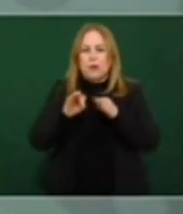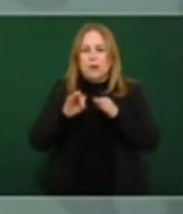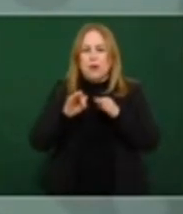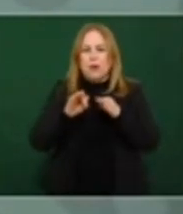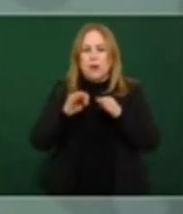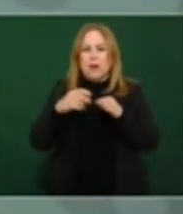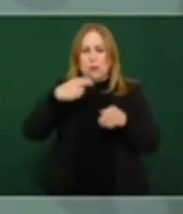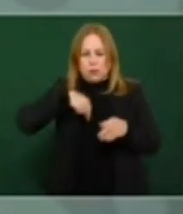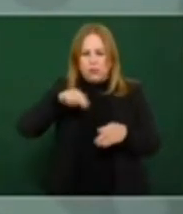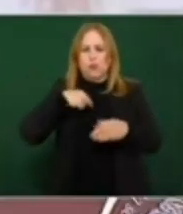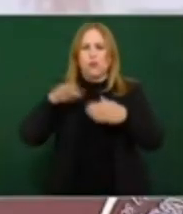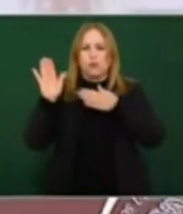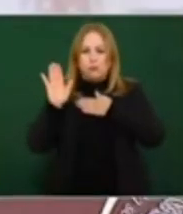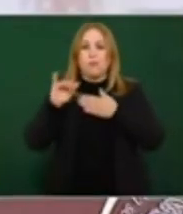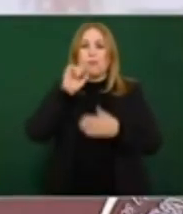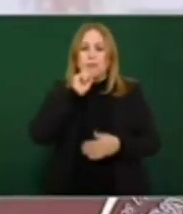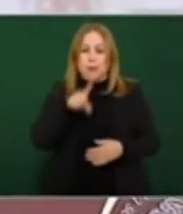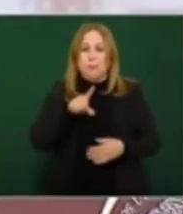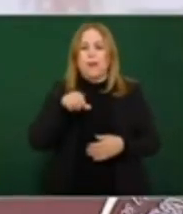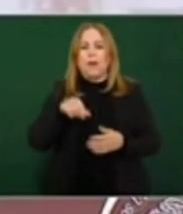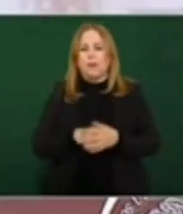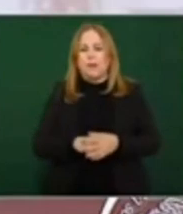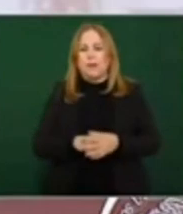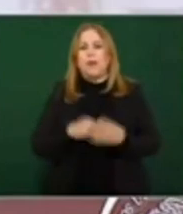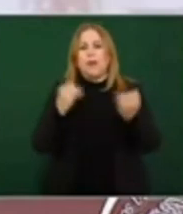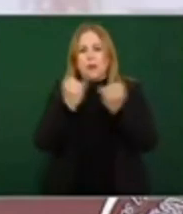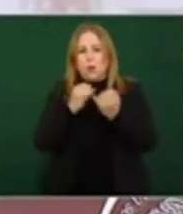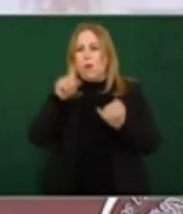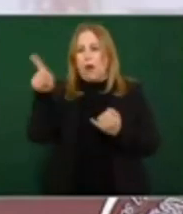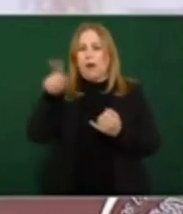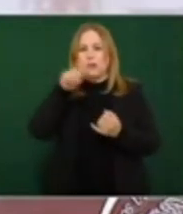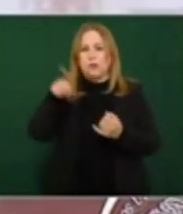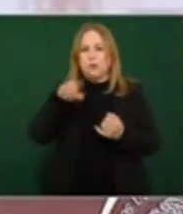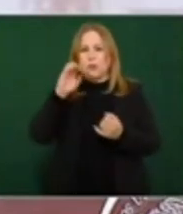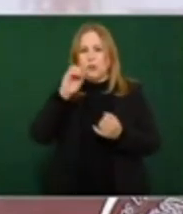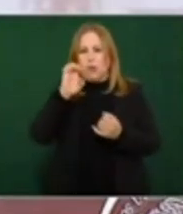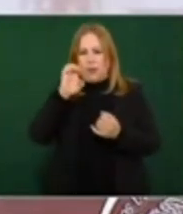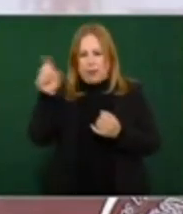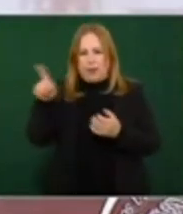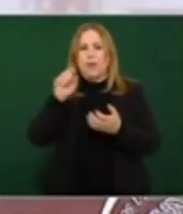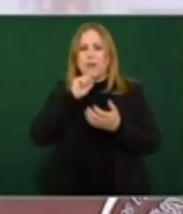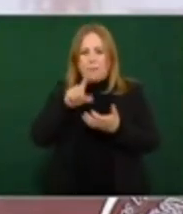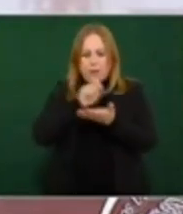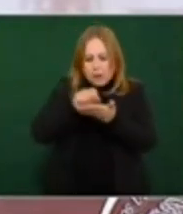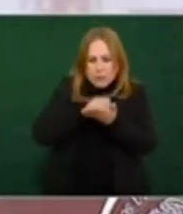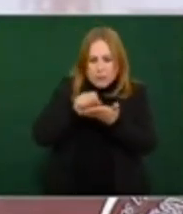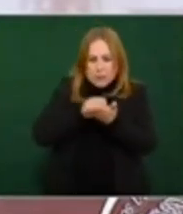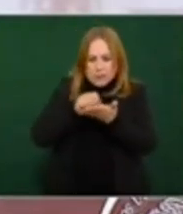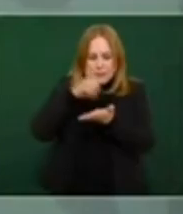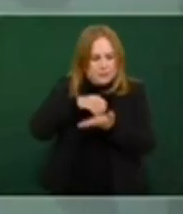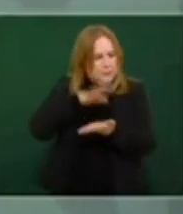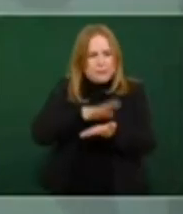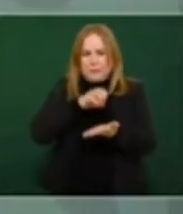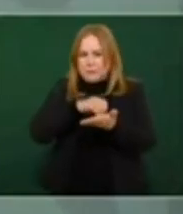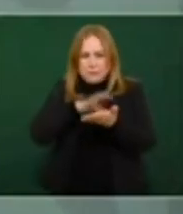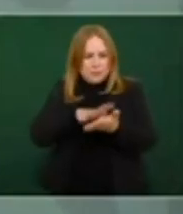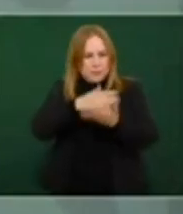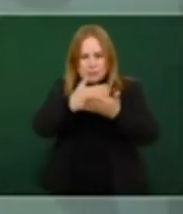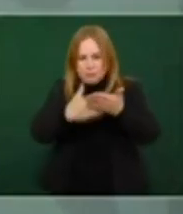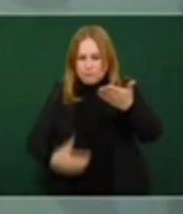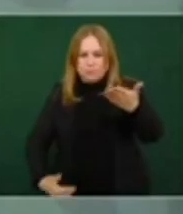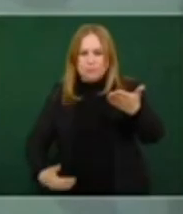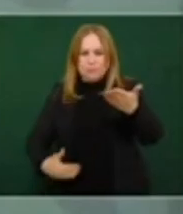PSOE está tomando nota, el director del Seguro, y no podemos quedar mal.